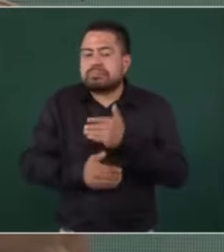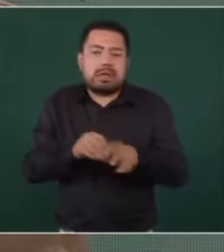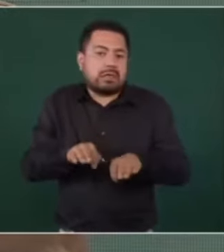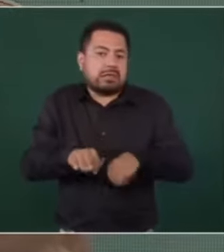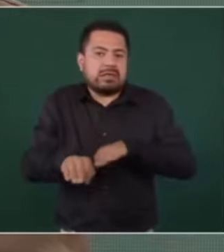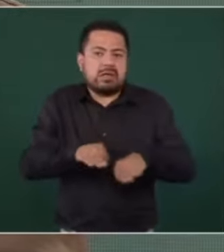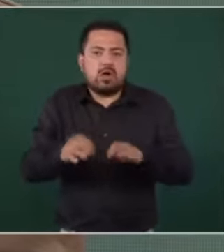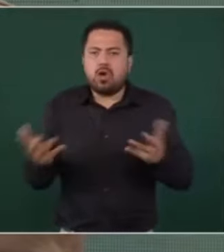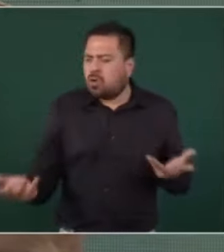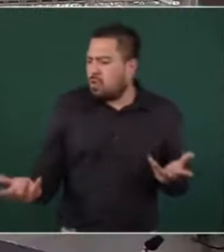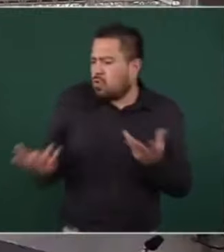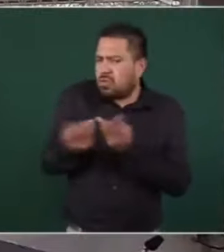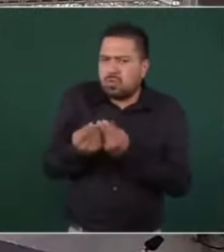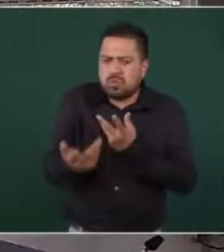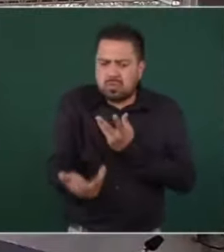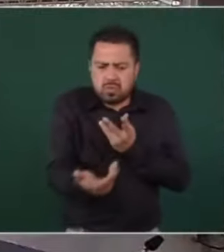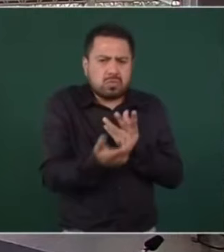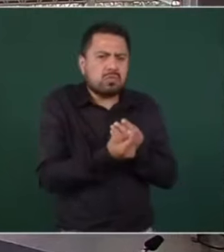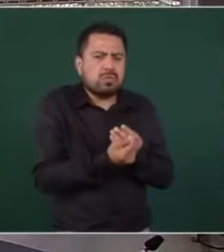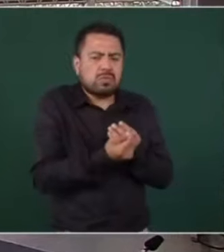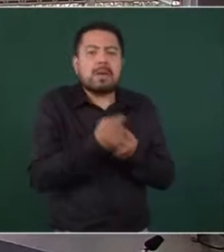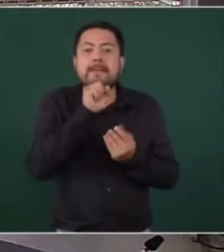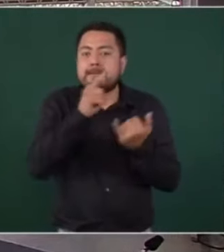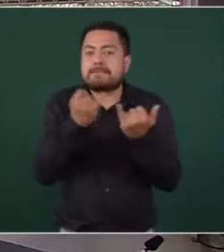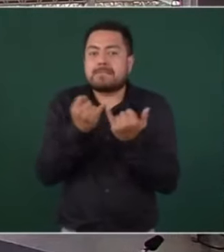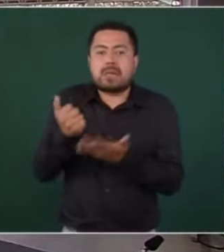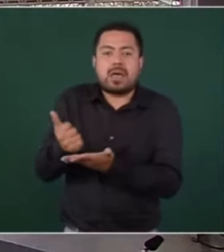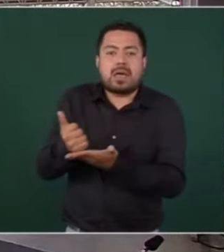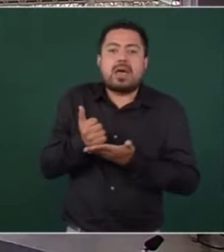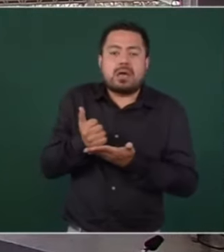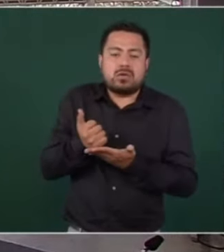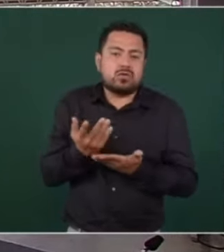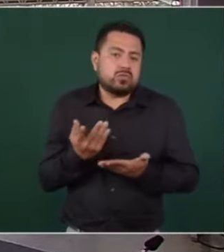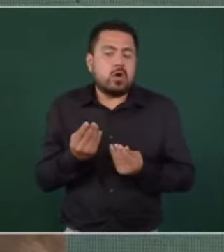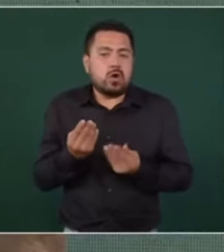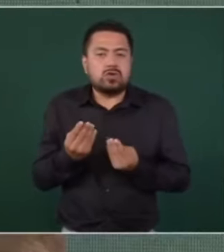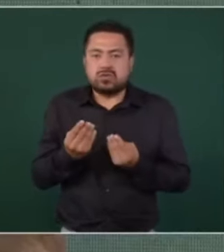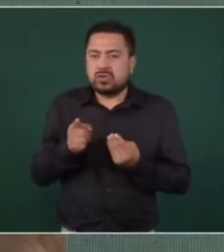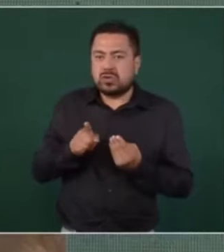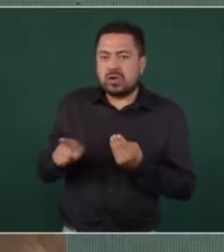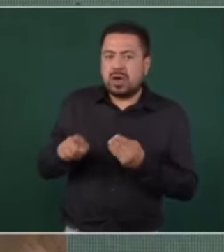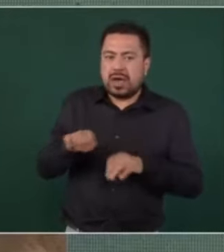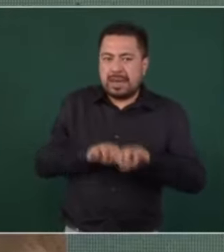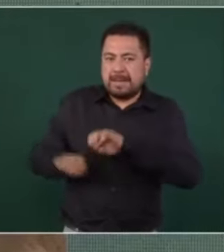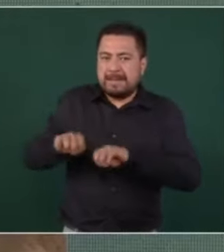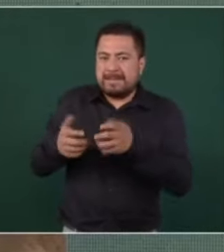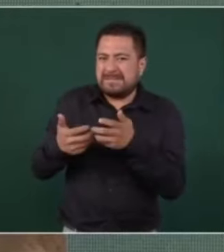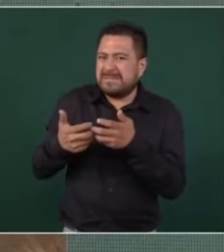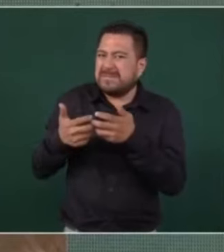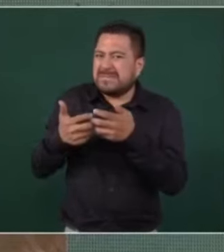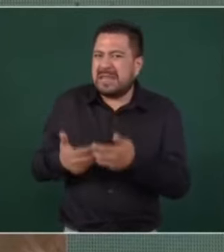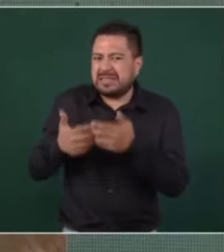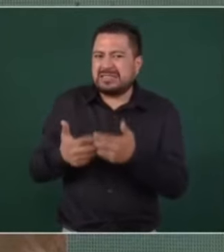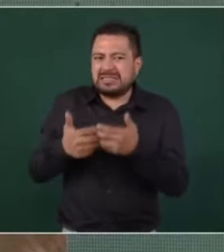conjunta, nos están ayudando bastante los empresarios de